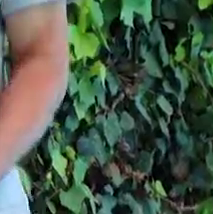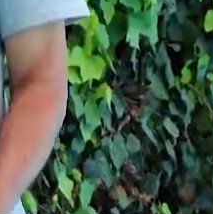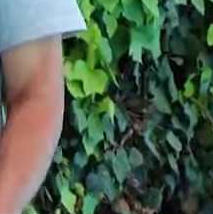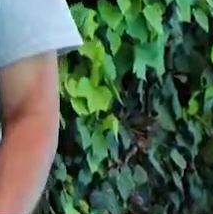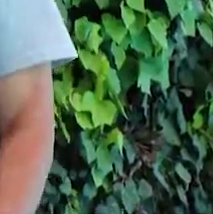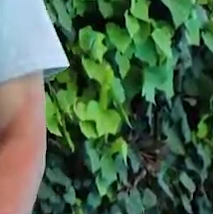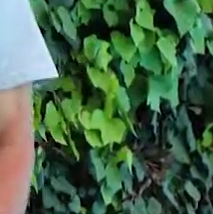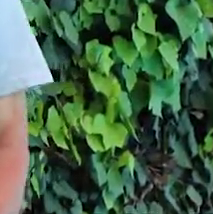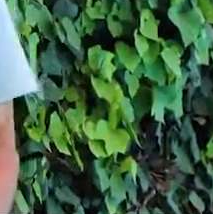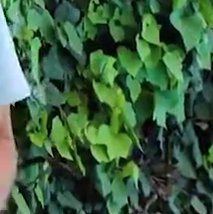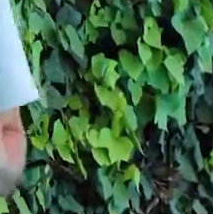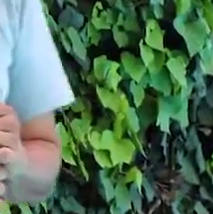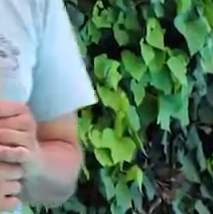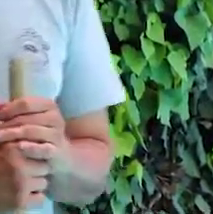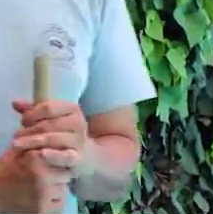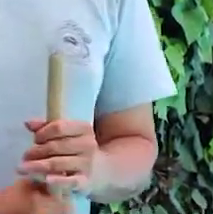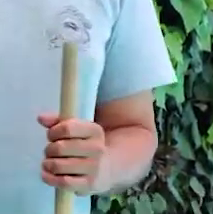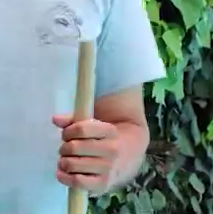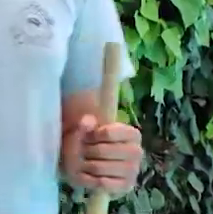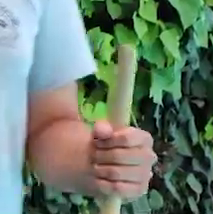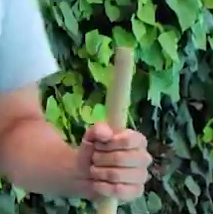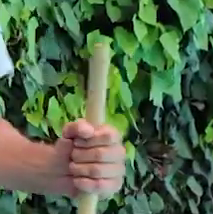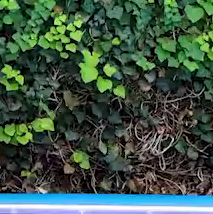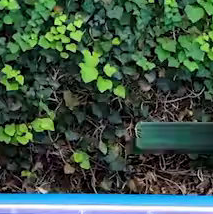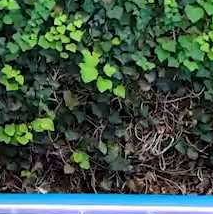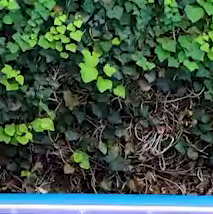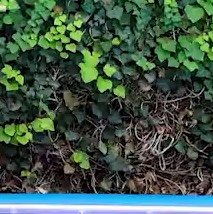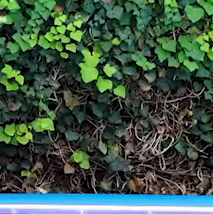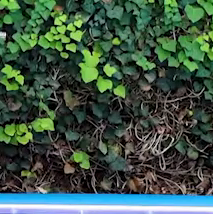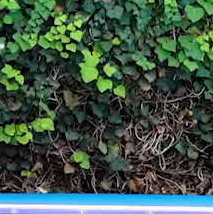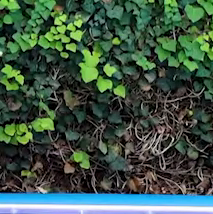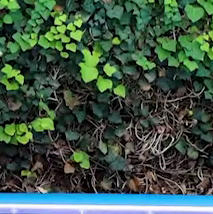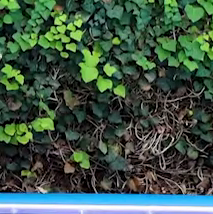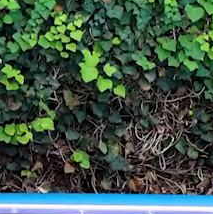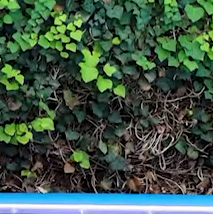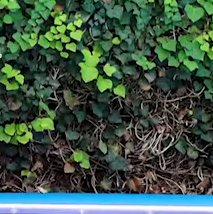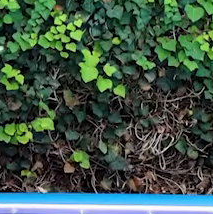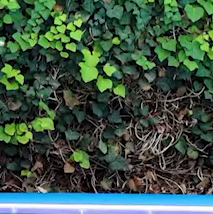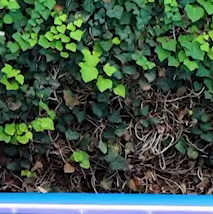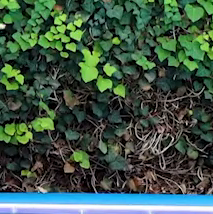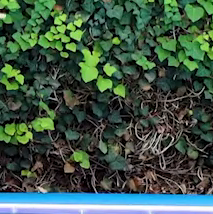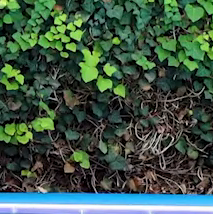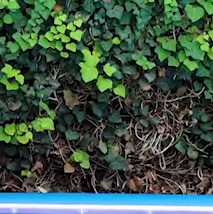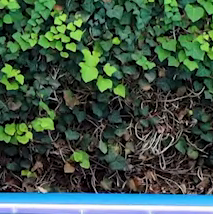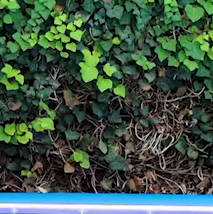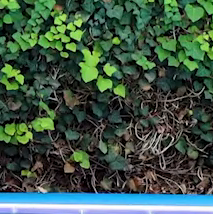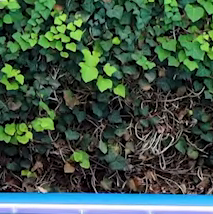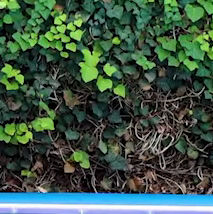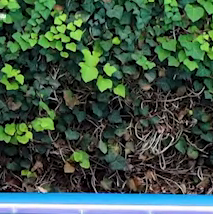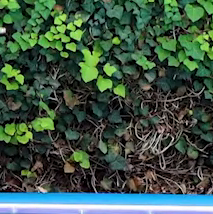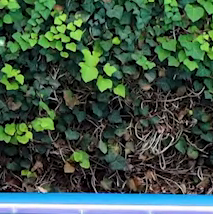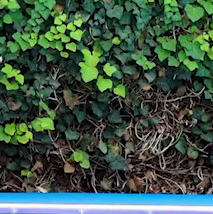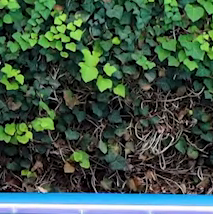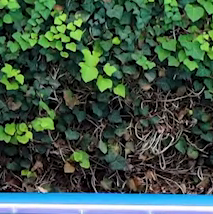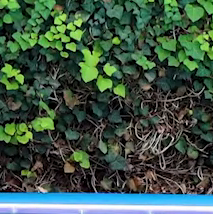nada ok perfecto extendemos flexionamos